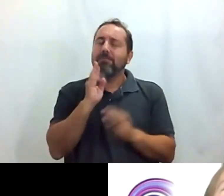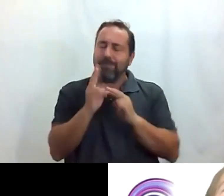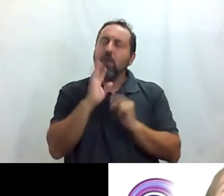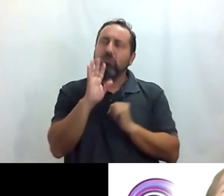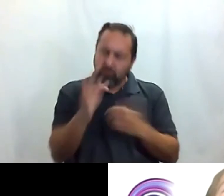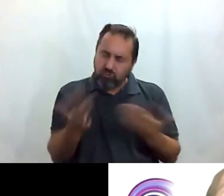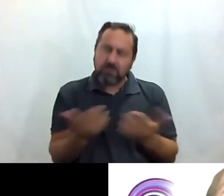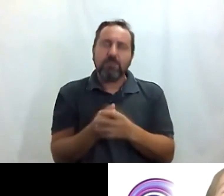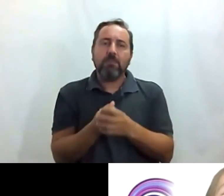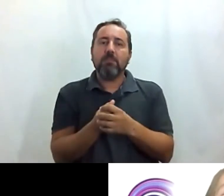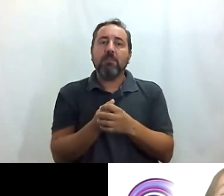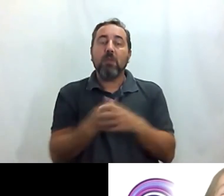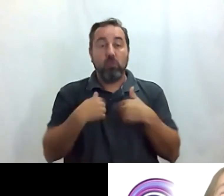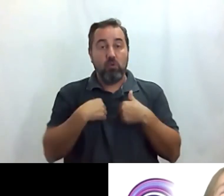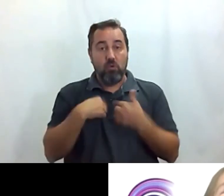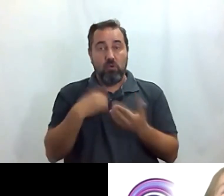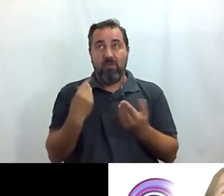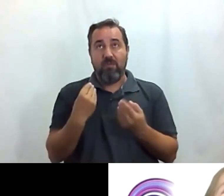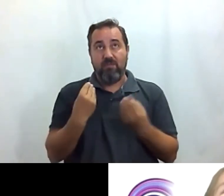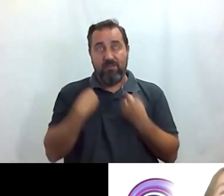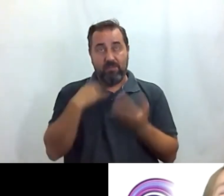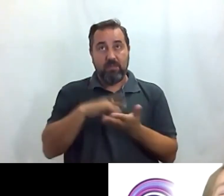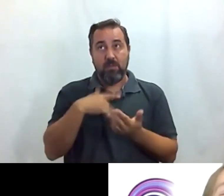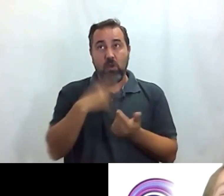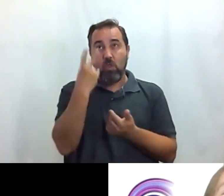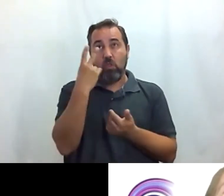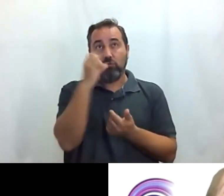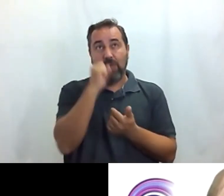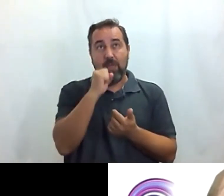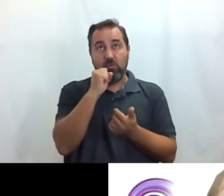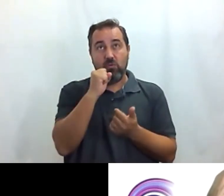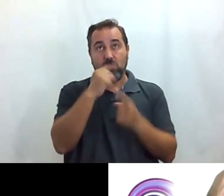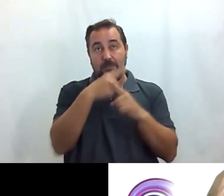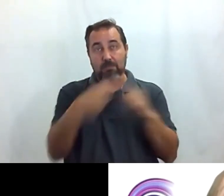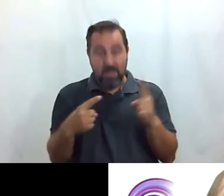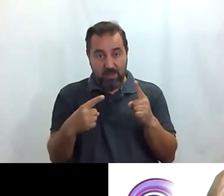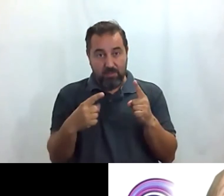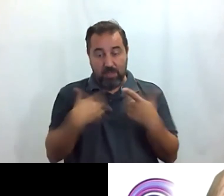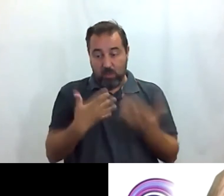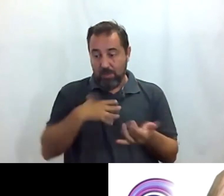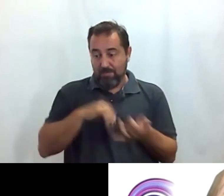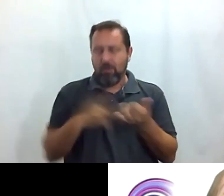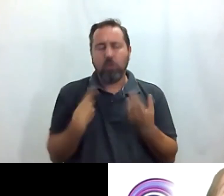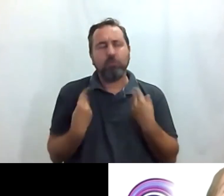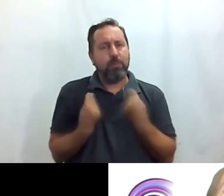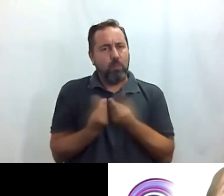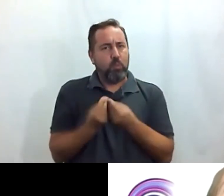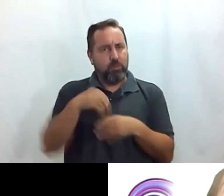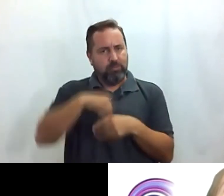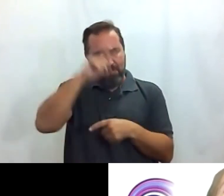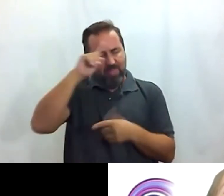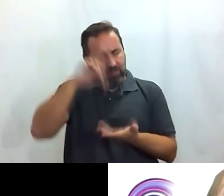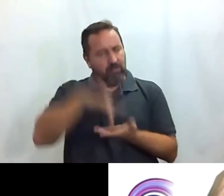yo viví en Madrid dos años y medio con mi actual marido y